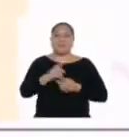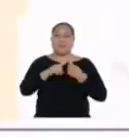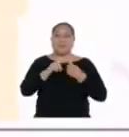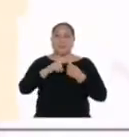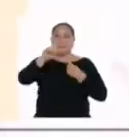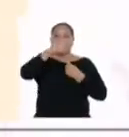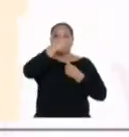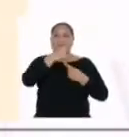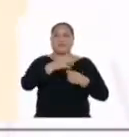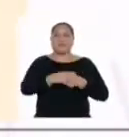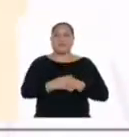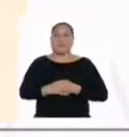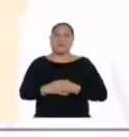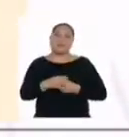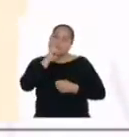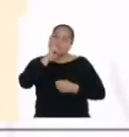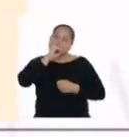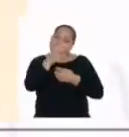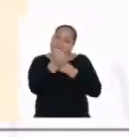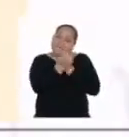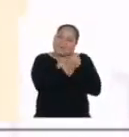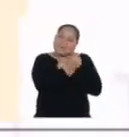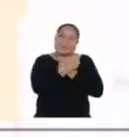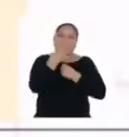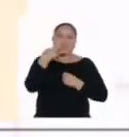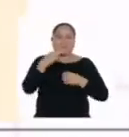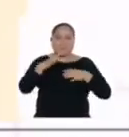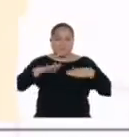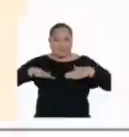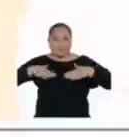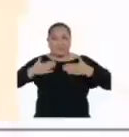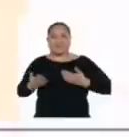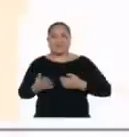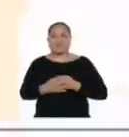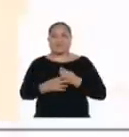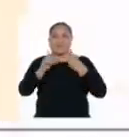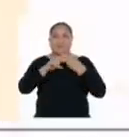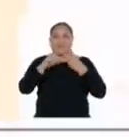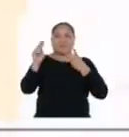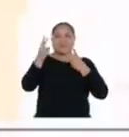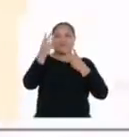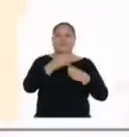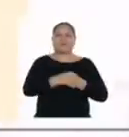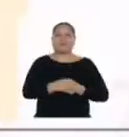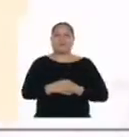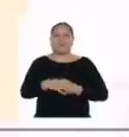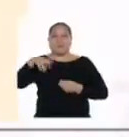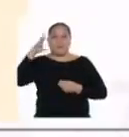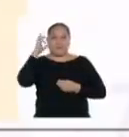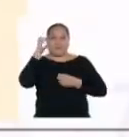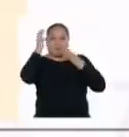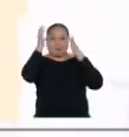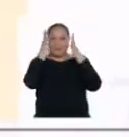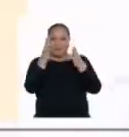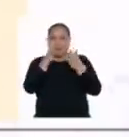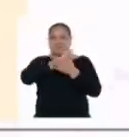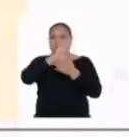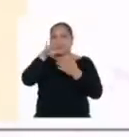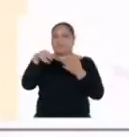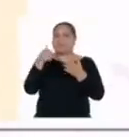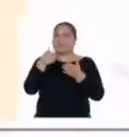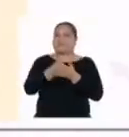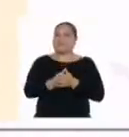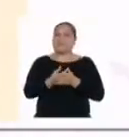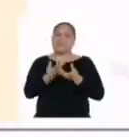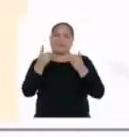Primero, decir te quiero, siempre que sea posible. Dos, escuchar atentamente a todos y